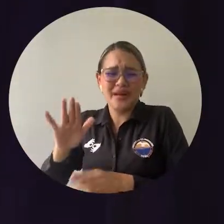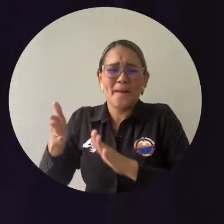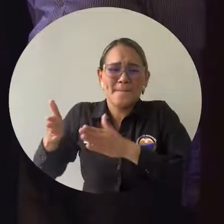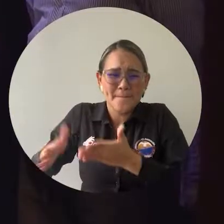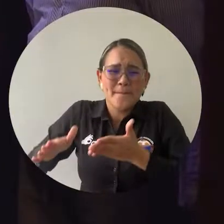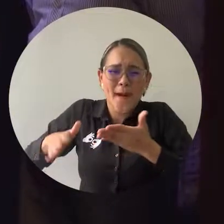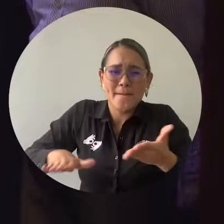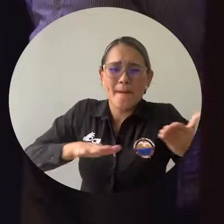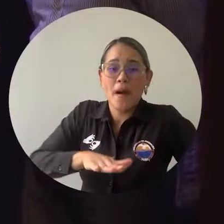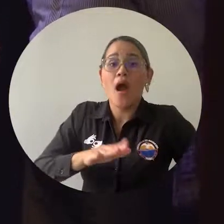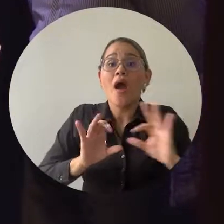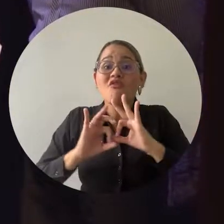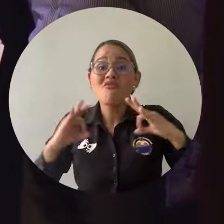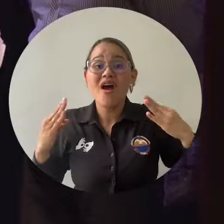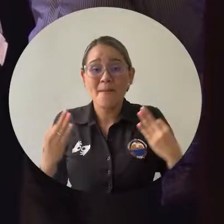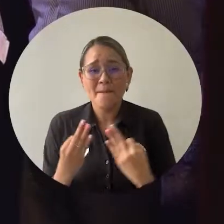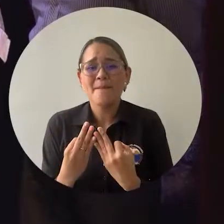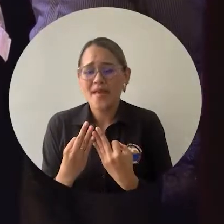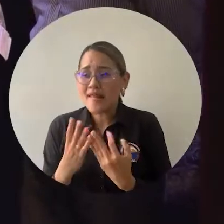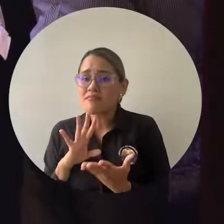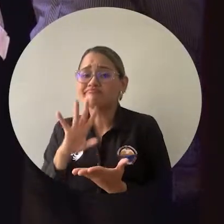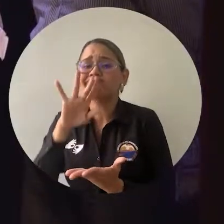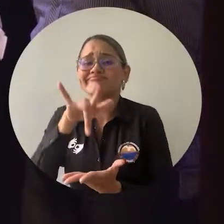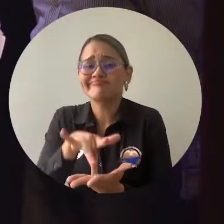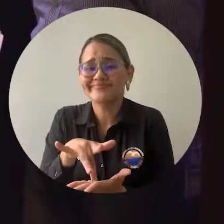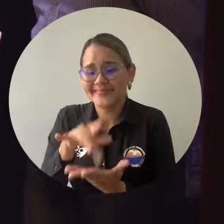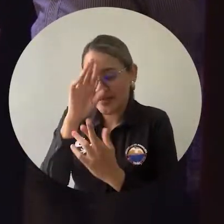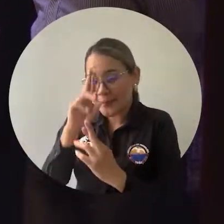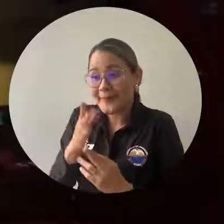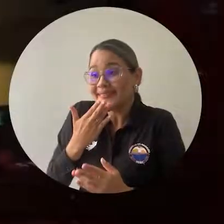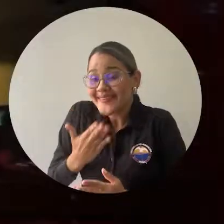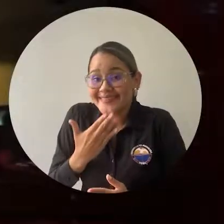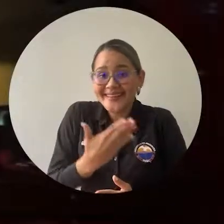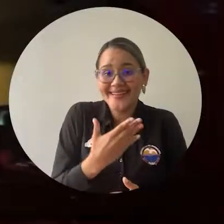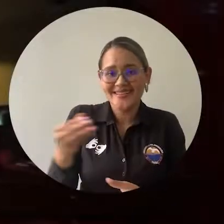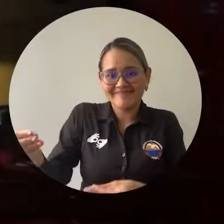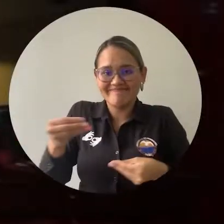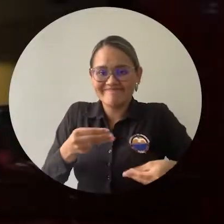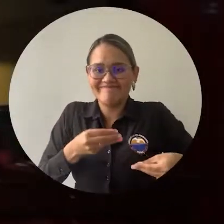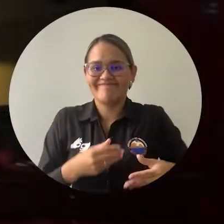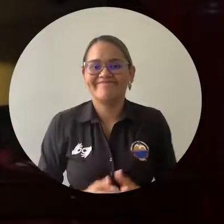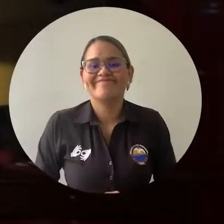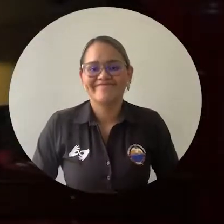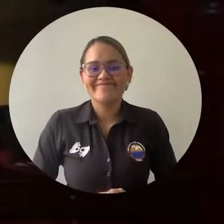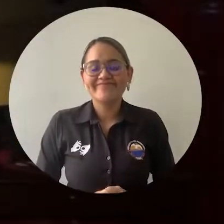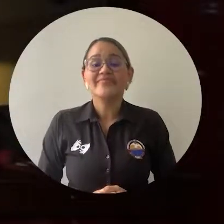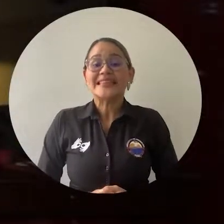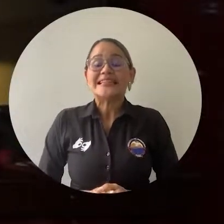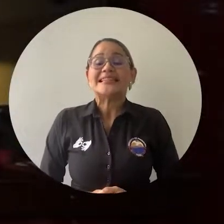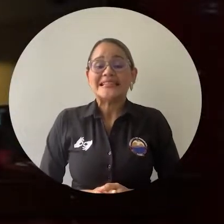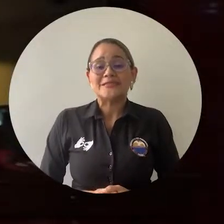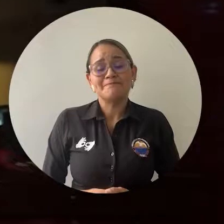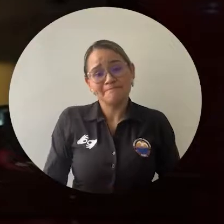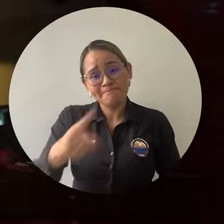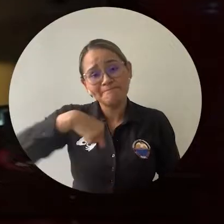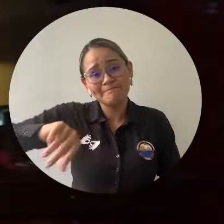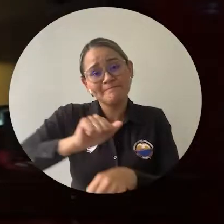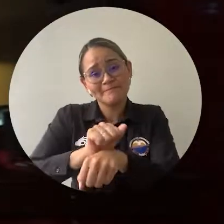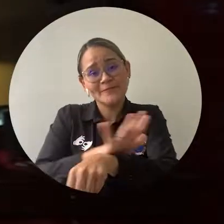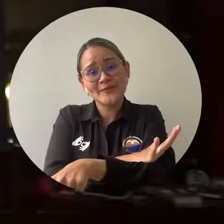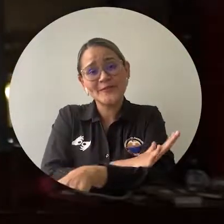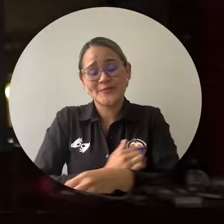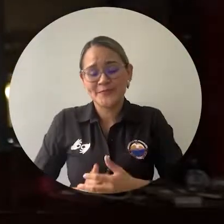que recibieron a través de sus familiares un sentido homenaje. De verdad que nos llena de mucha